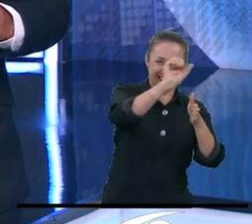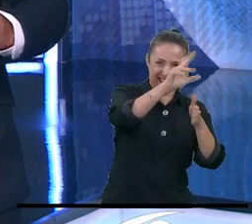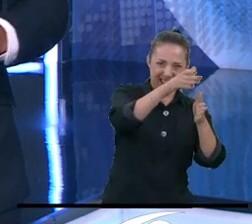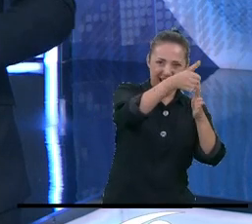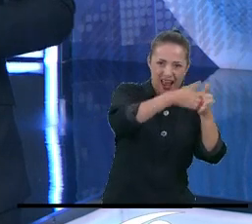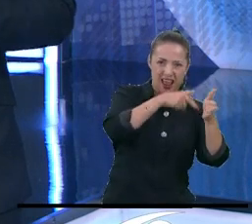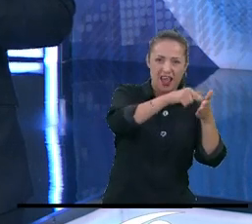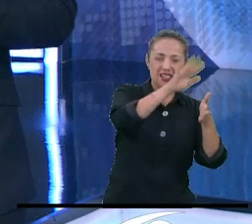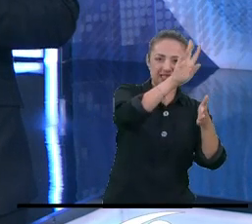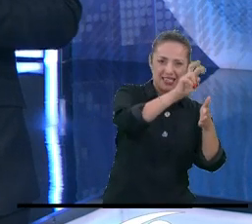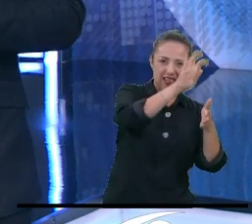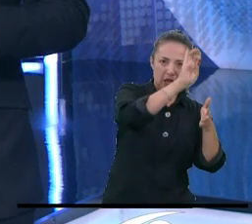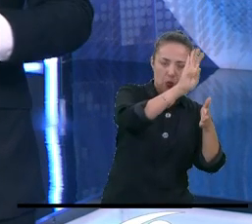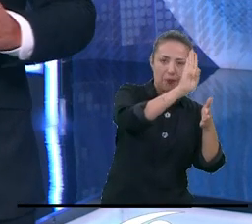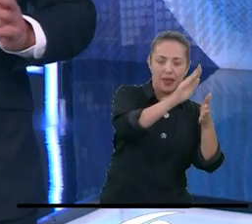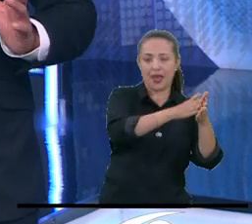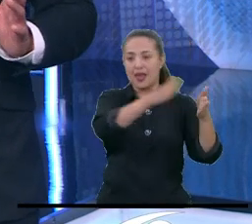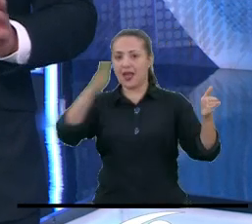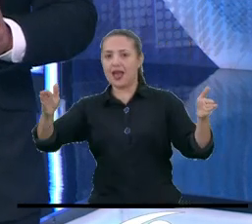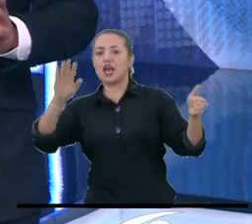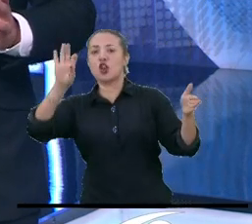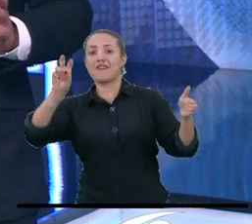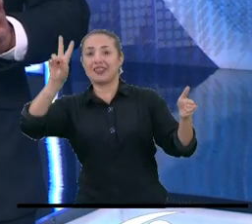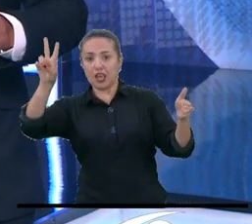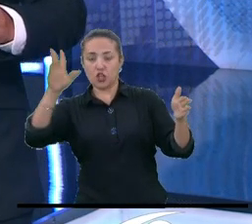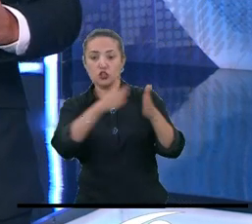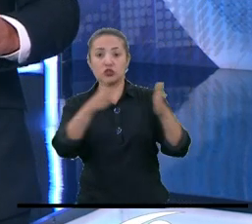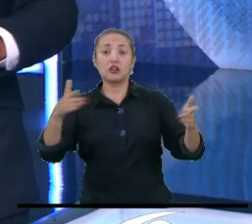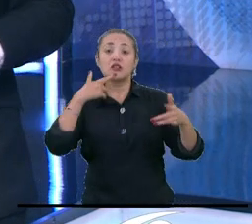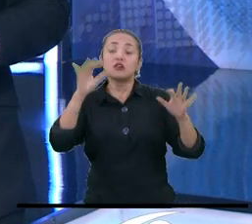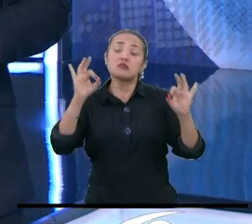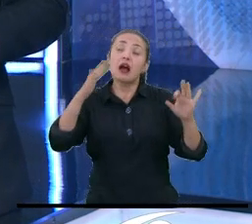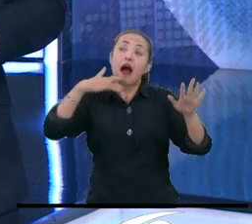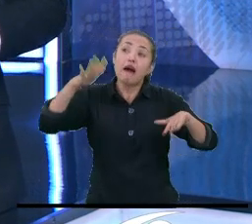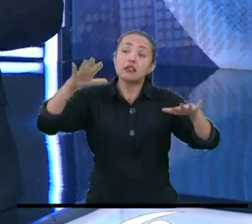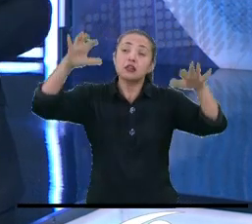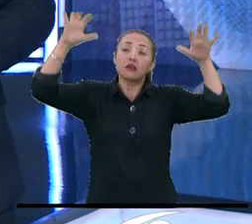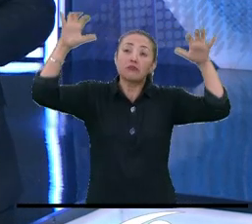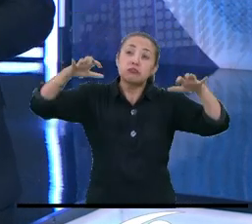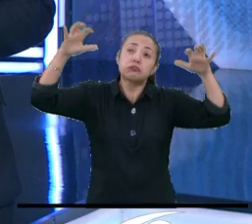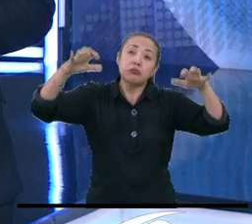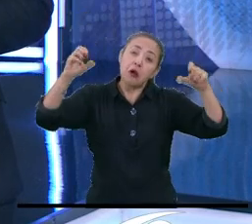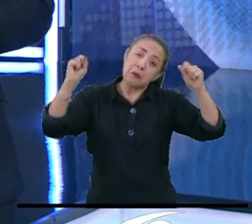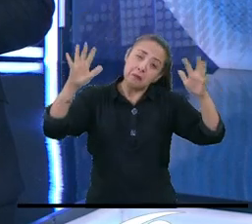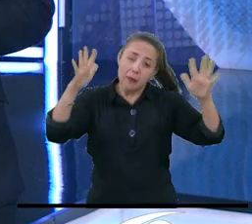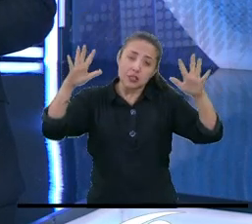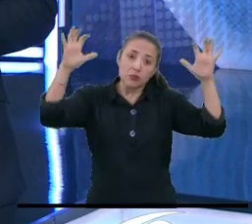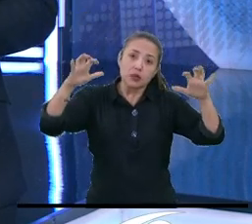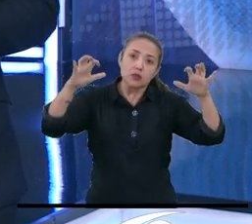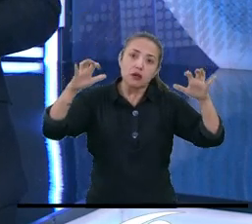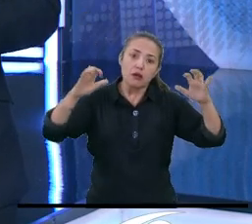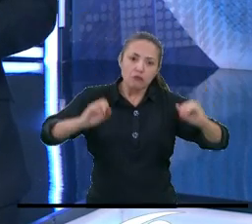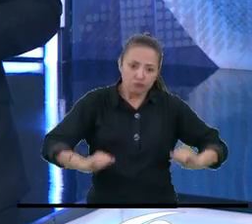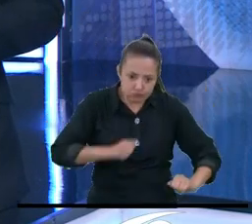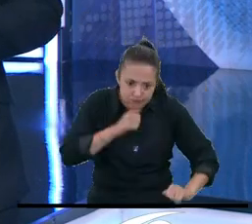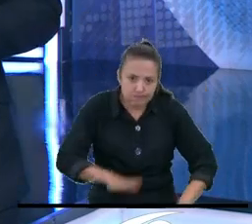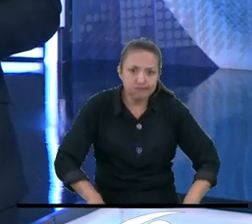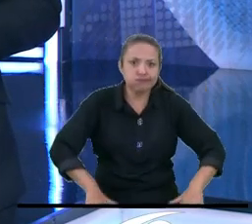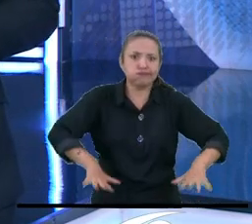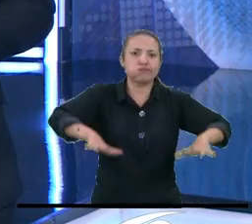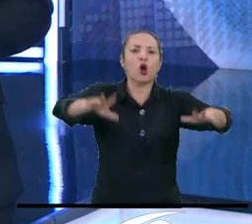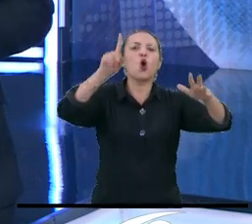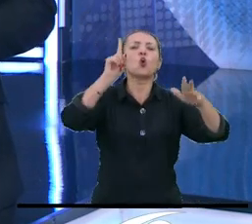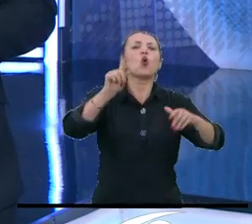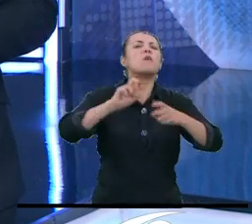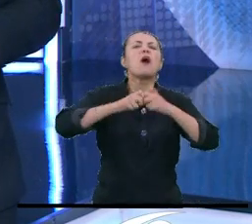que cada vez que se presenta una lluvia medianamente fuerte, los vecinos ven cómo sus casas se inundan por un grave problema que se presenta en el